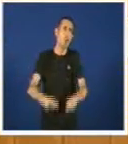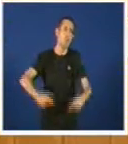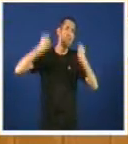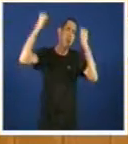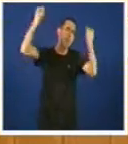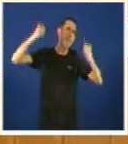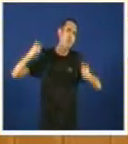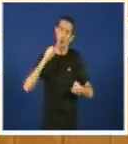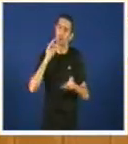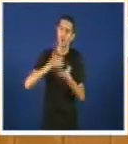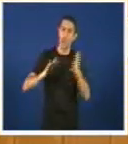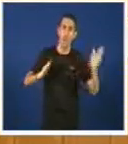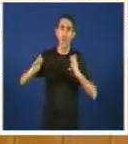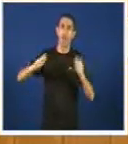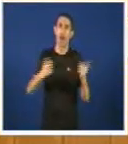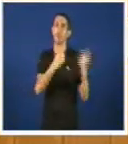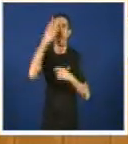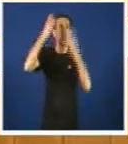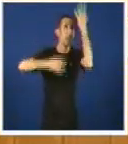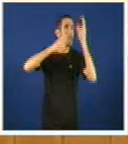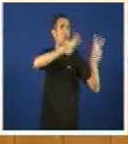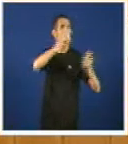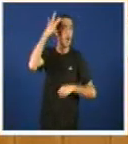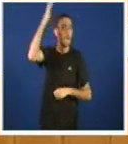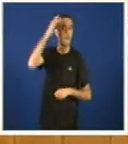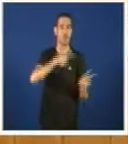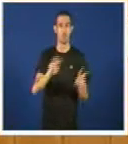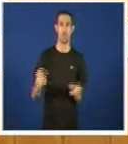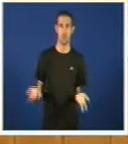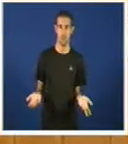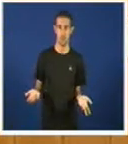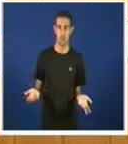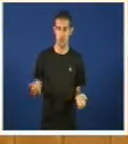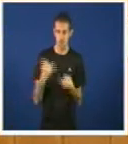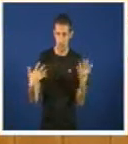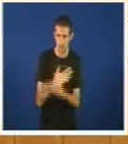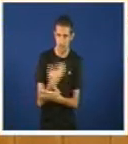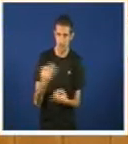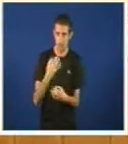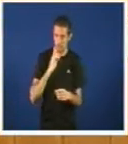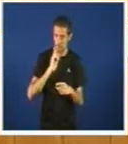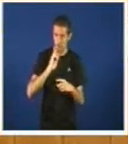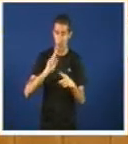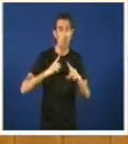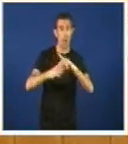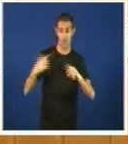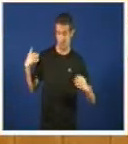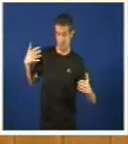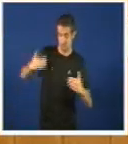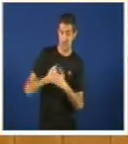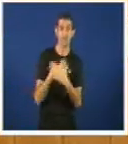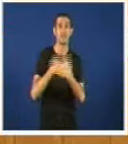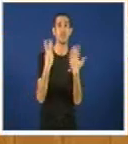tempos que precisan máis que nunca novas ilusións o certo é que máis de un ano despois de ceoito meses